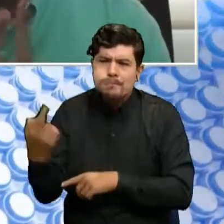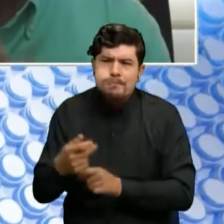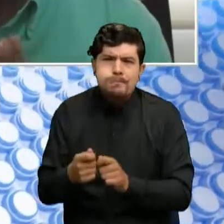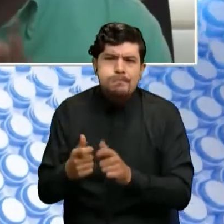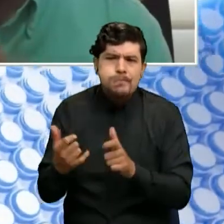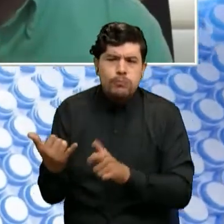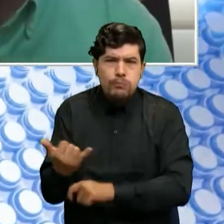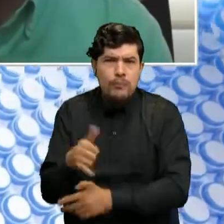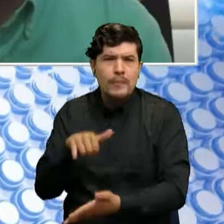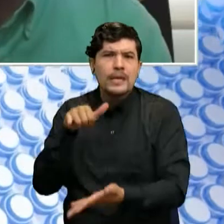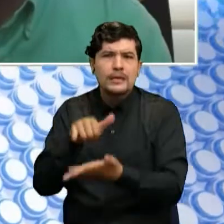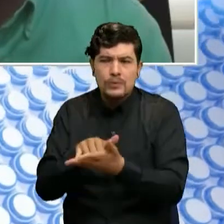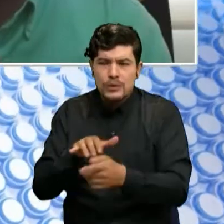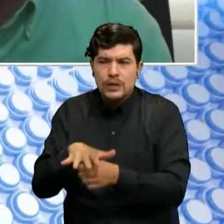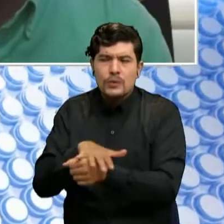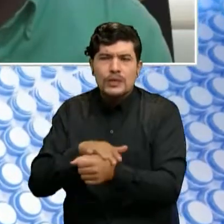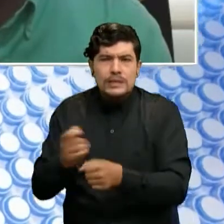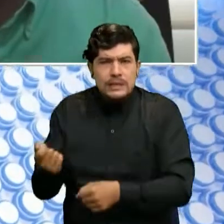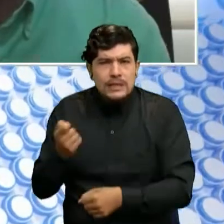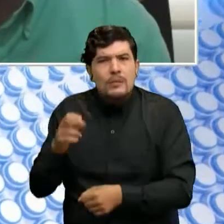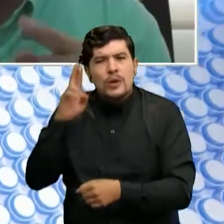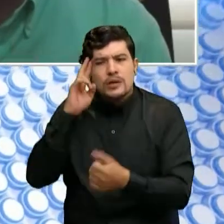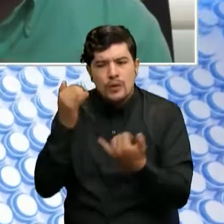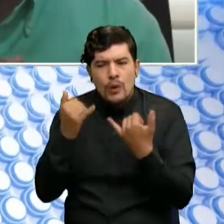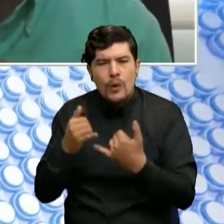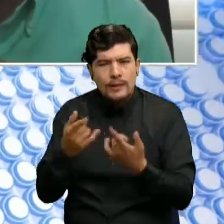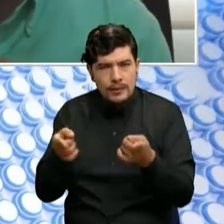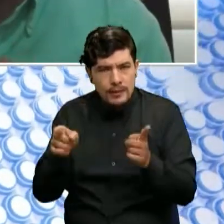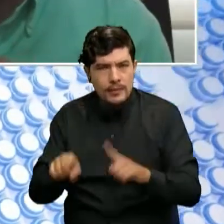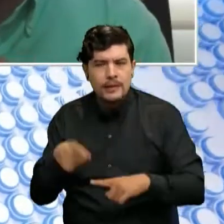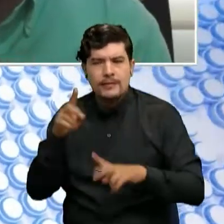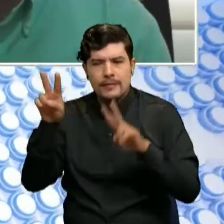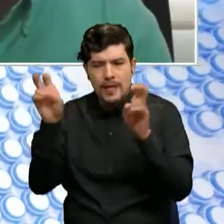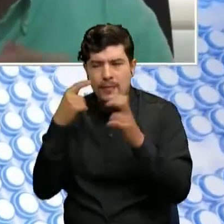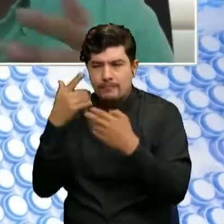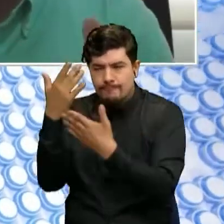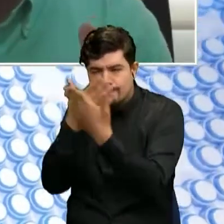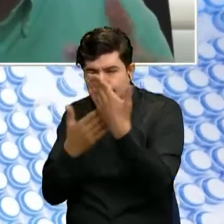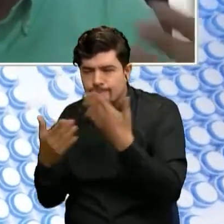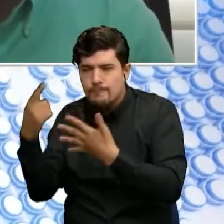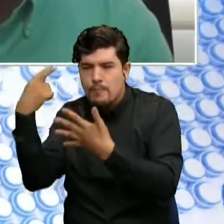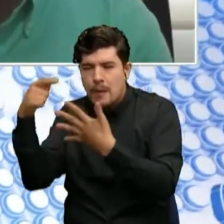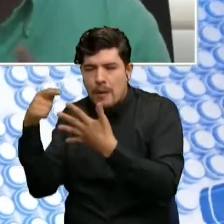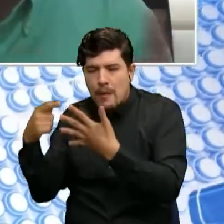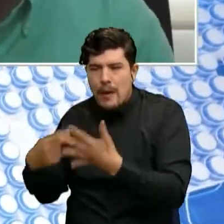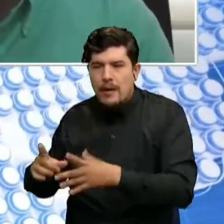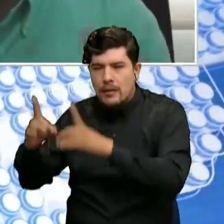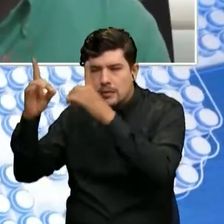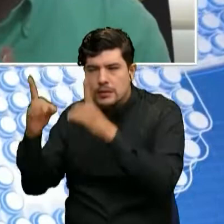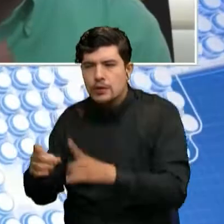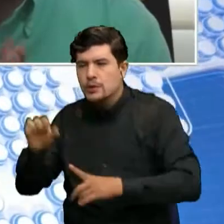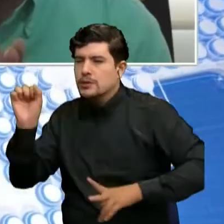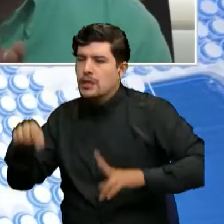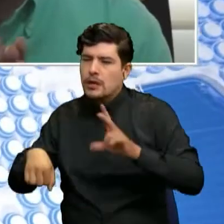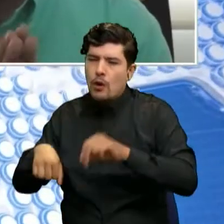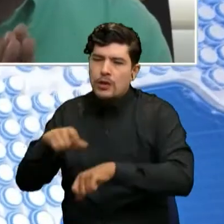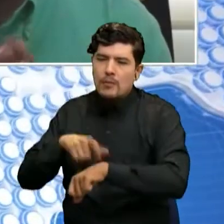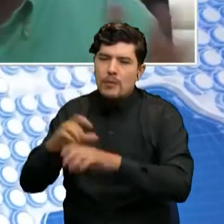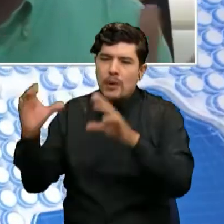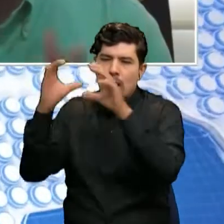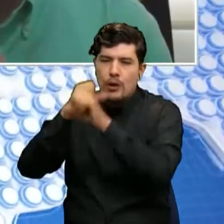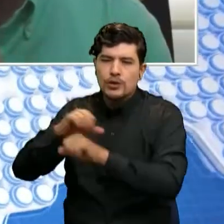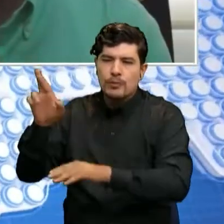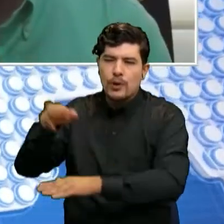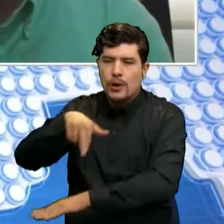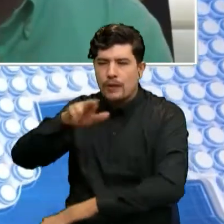específicamente y por eso vamos a esta tarde a analizarlo para tomar algunas decisiones si se restringen horarios nocturnos o alguna